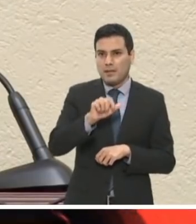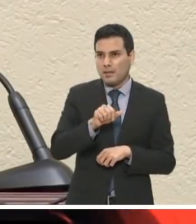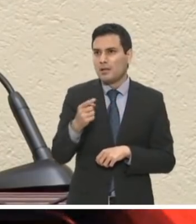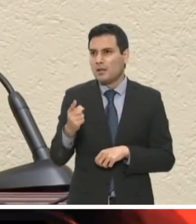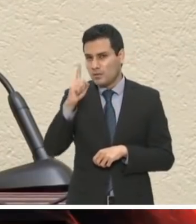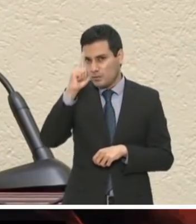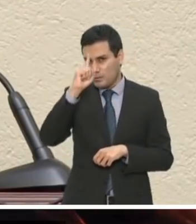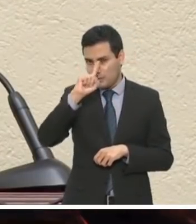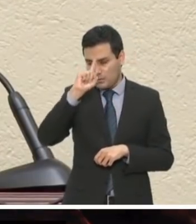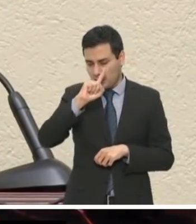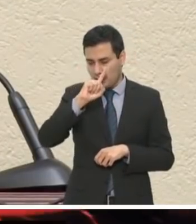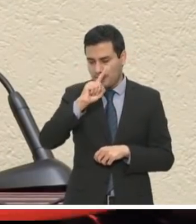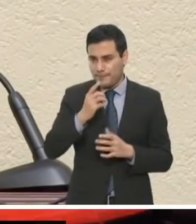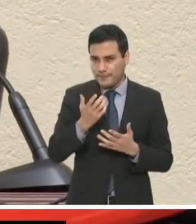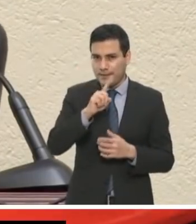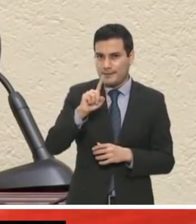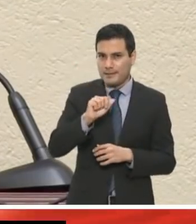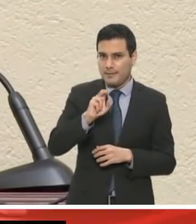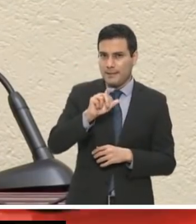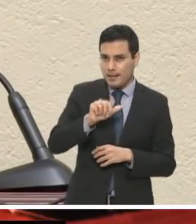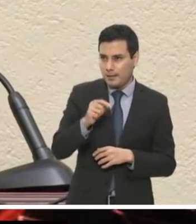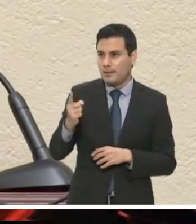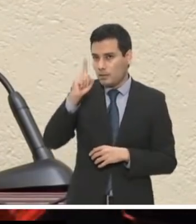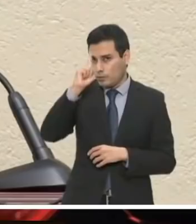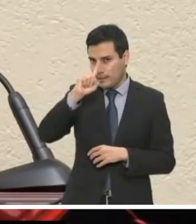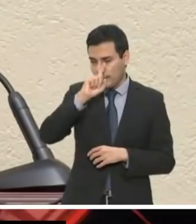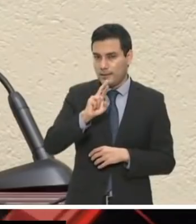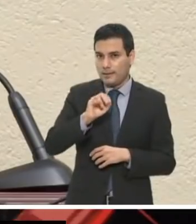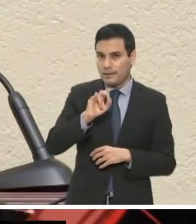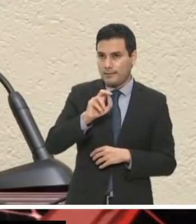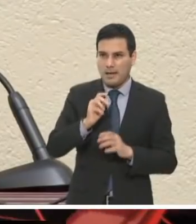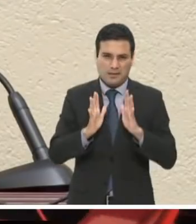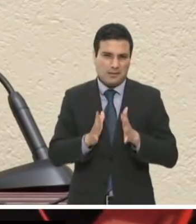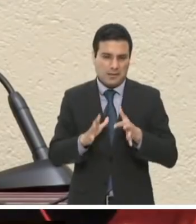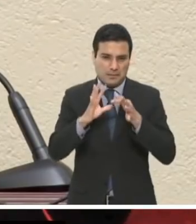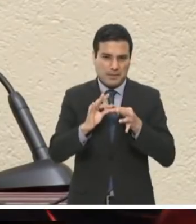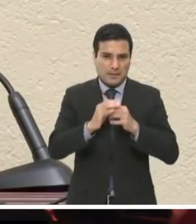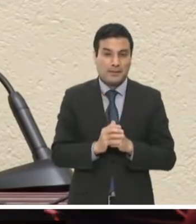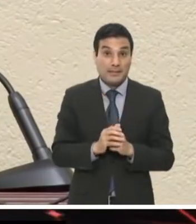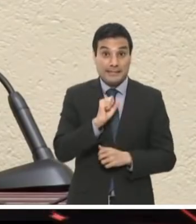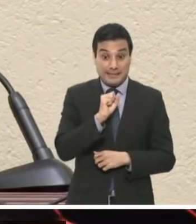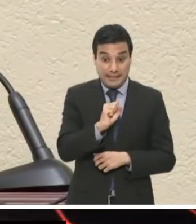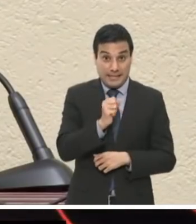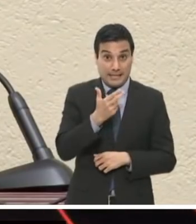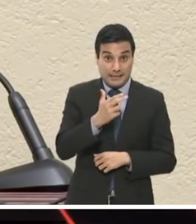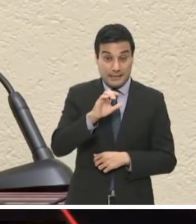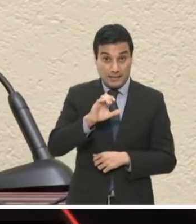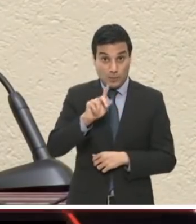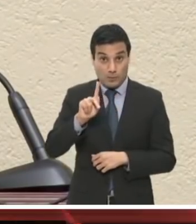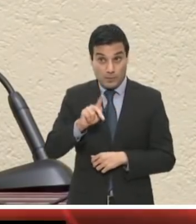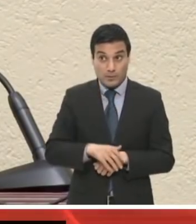mexicanos. Amigos y amigas, hoy se oponen a que Morena haga esa donación. Así de